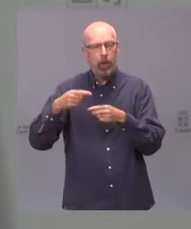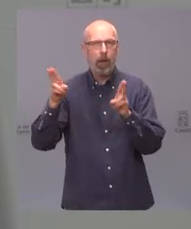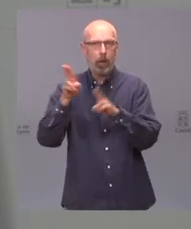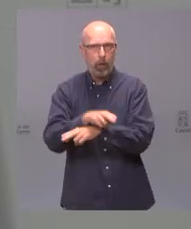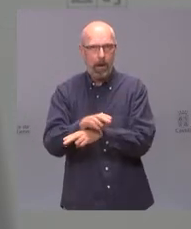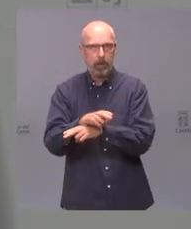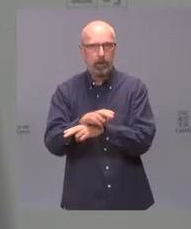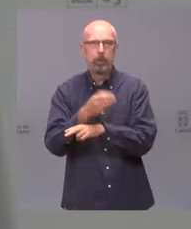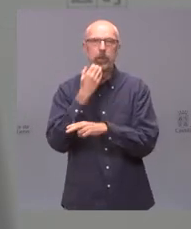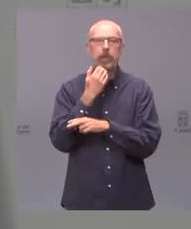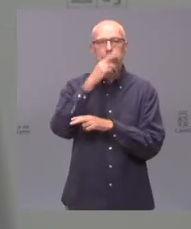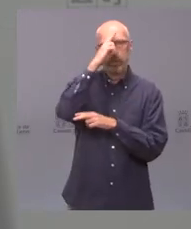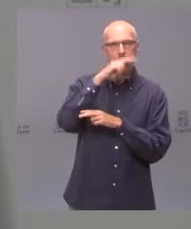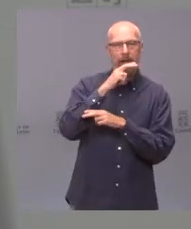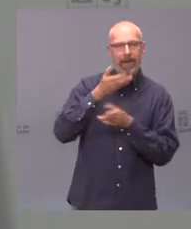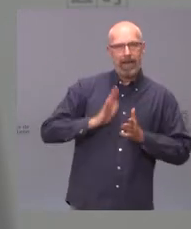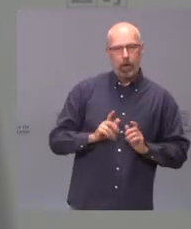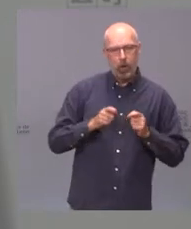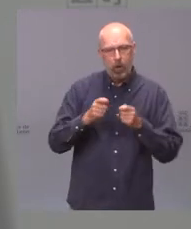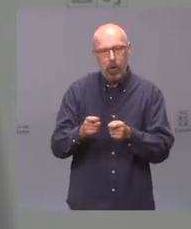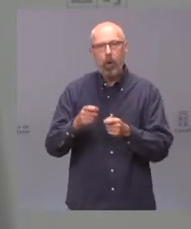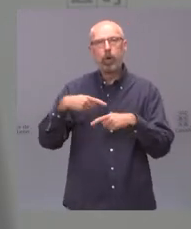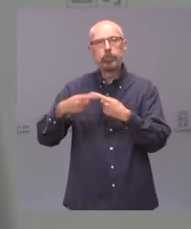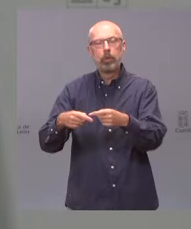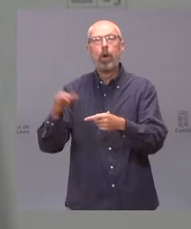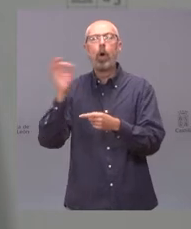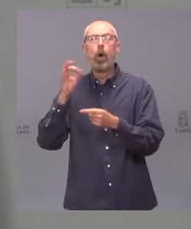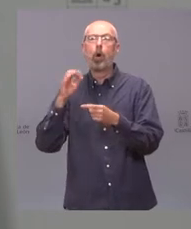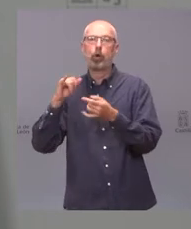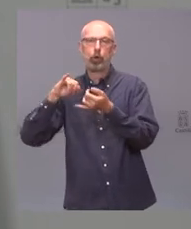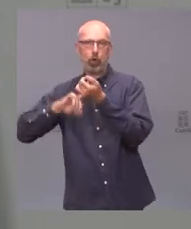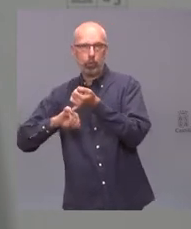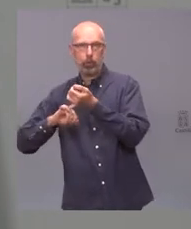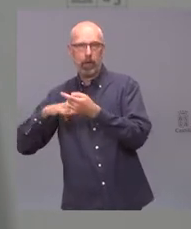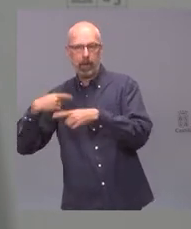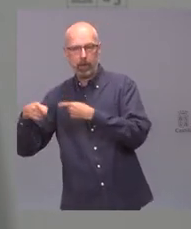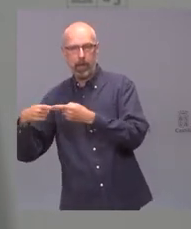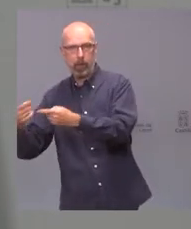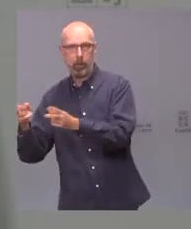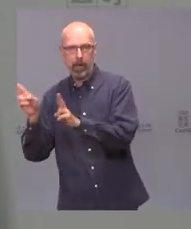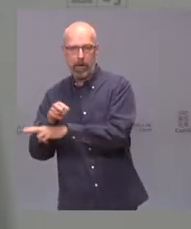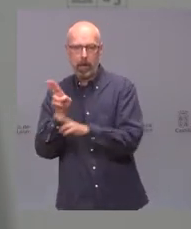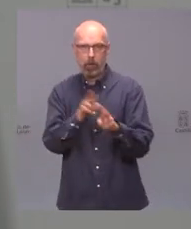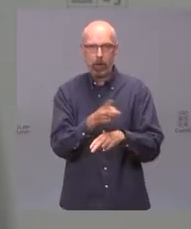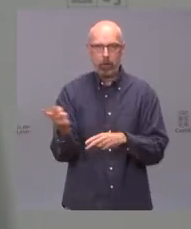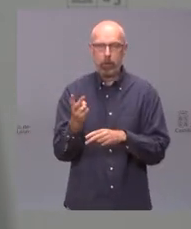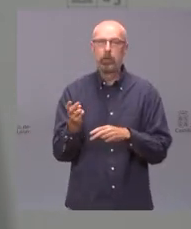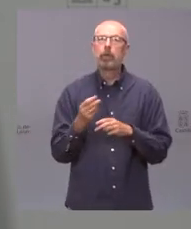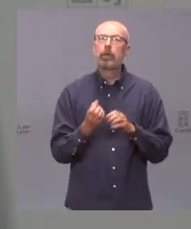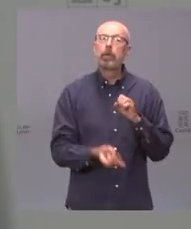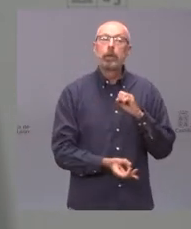cónyuges por la pandemia no se pudo aprobar esa ley que